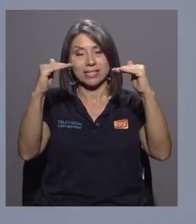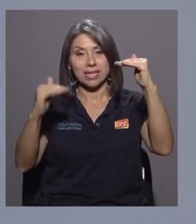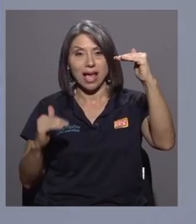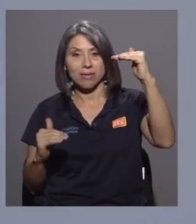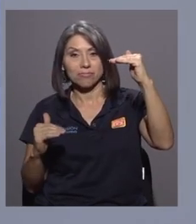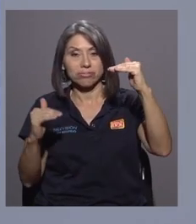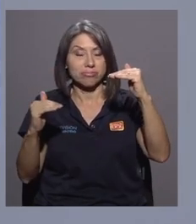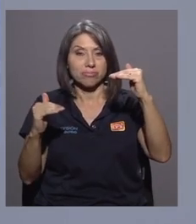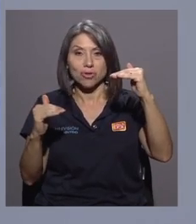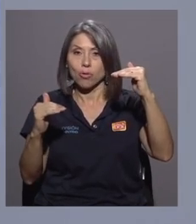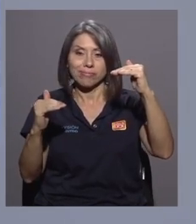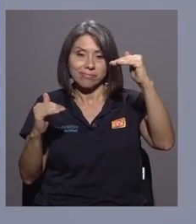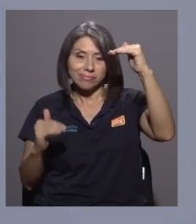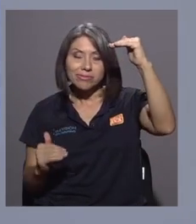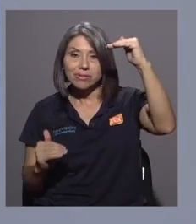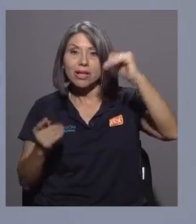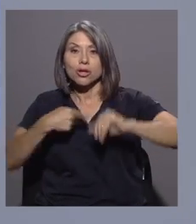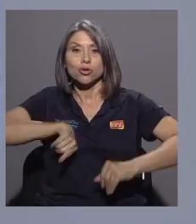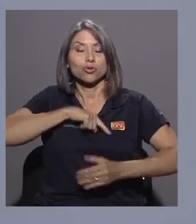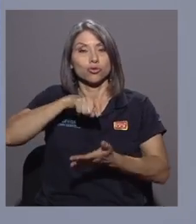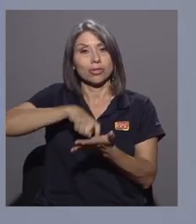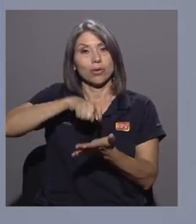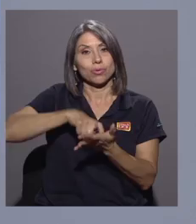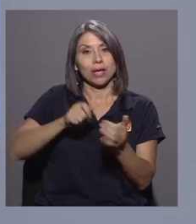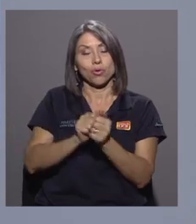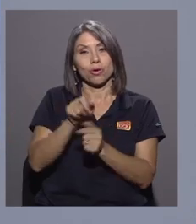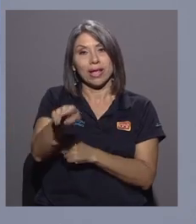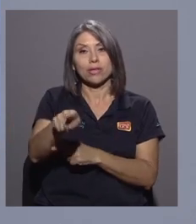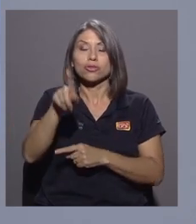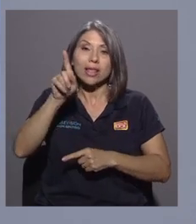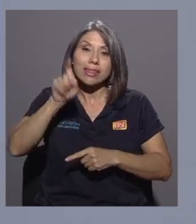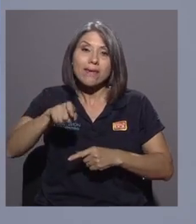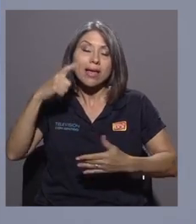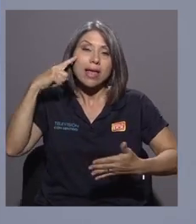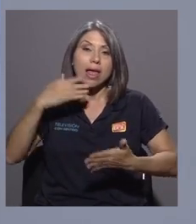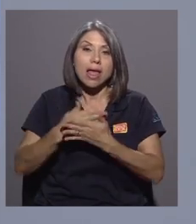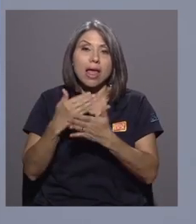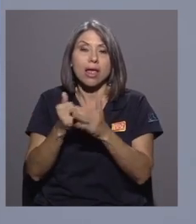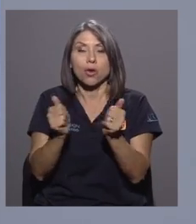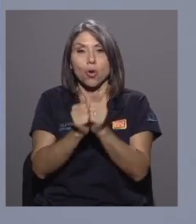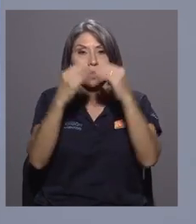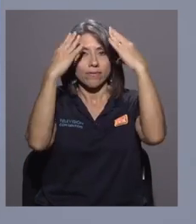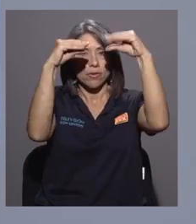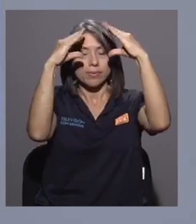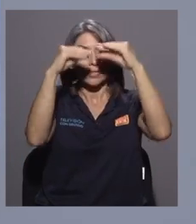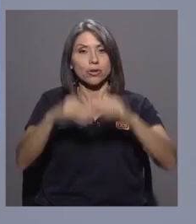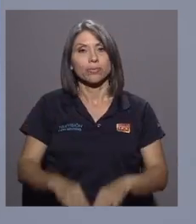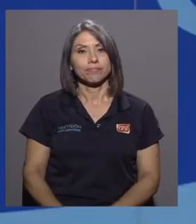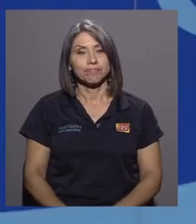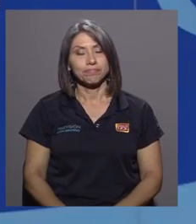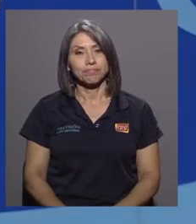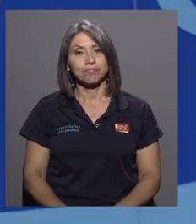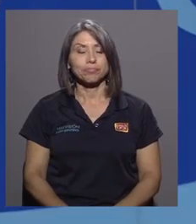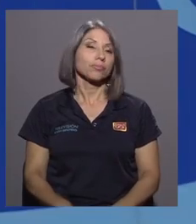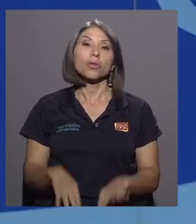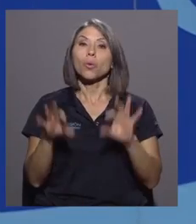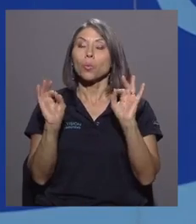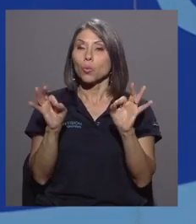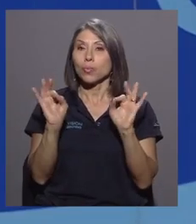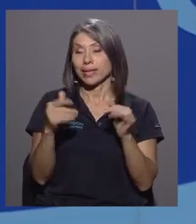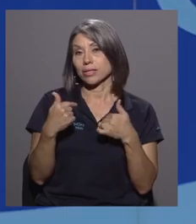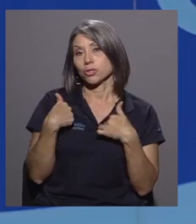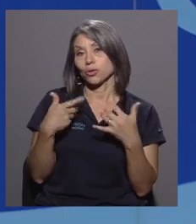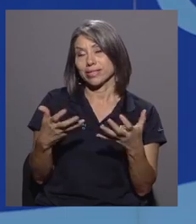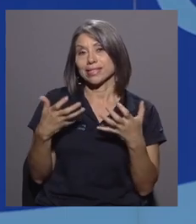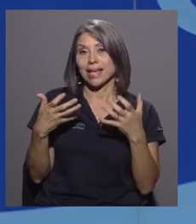¿De qué otra manera se podría evidenciar si no es mediante la generación de información? Muy bien, Alejandro, pues yo